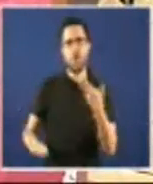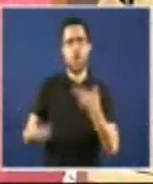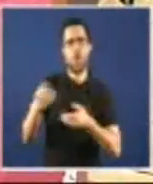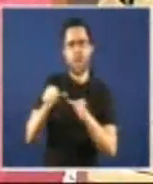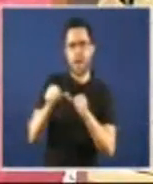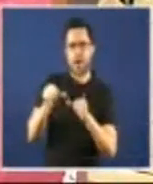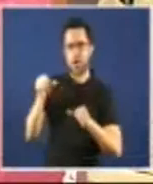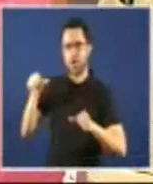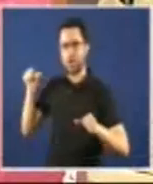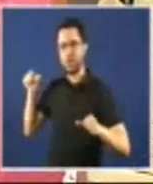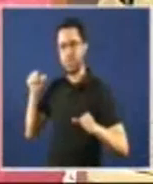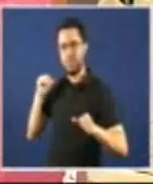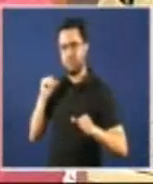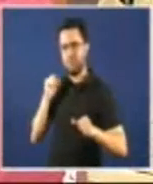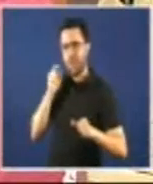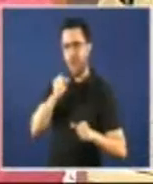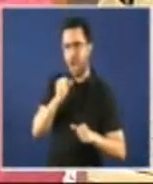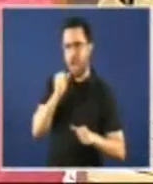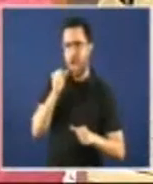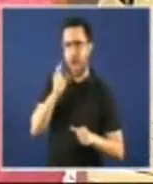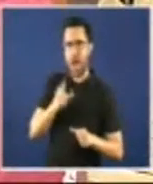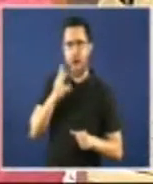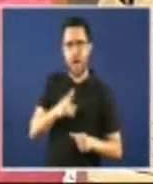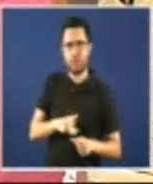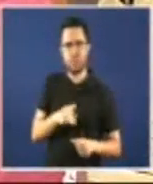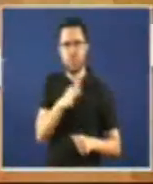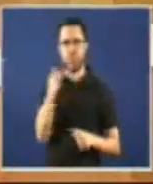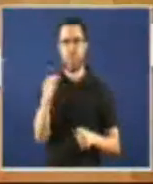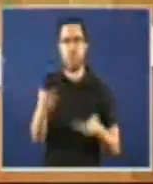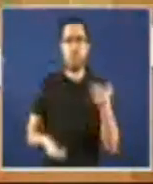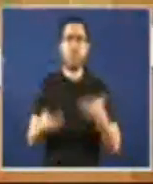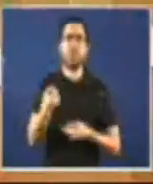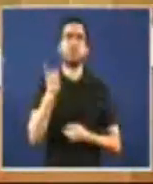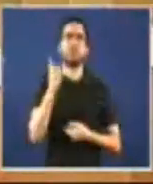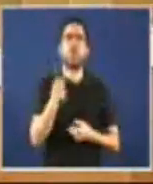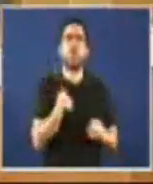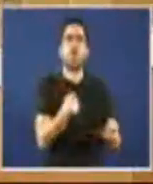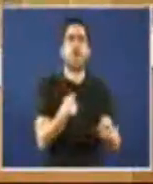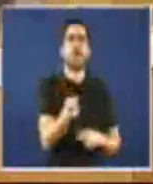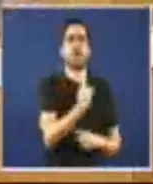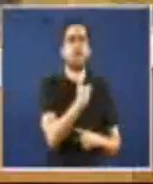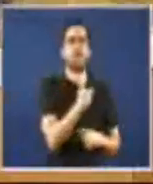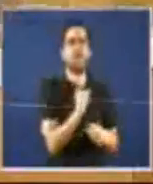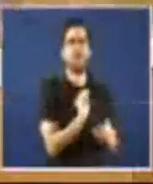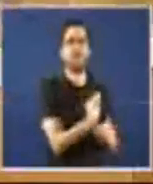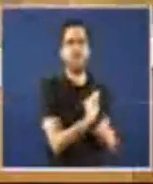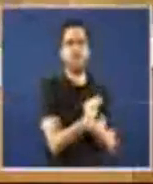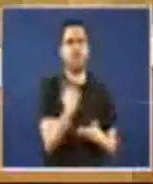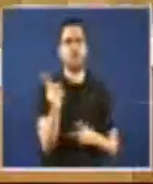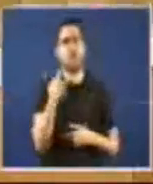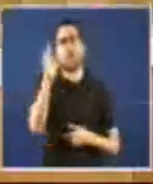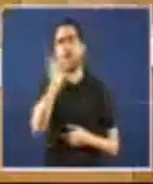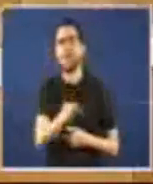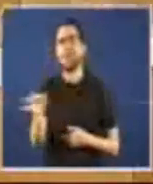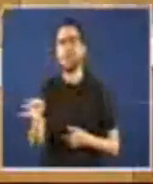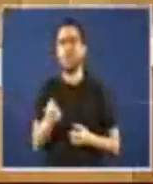senón coa actual. Segundo máis mendaz comparan só co gasto non financeiro e non co total do gasto. Claro como todas as